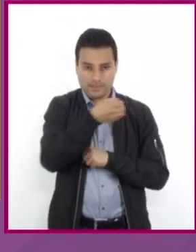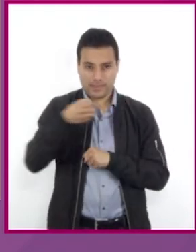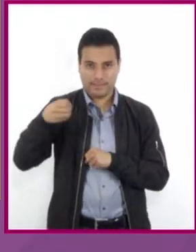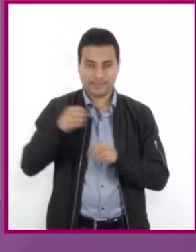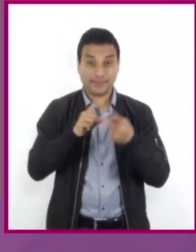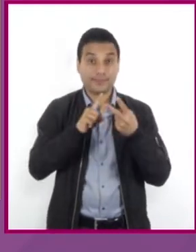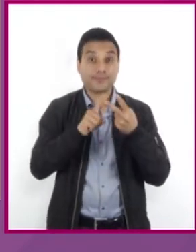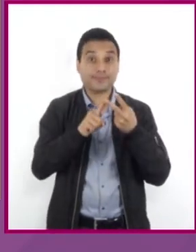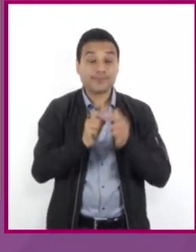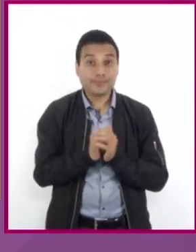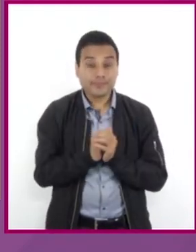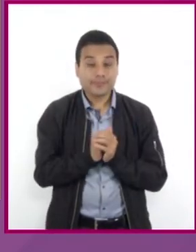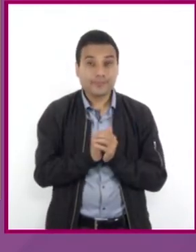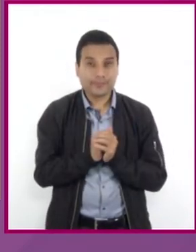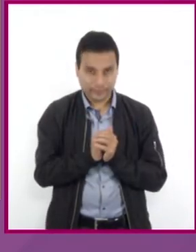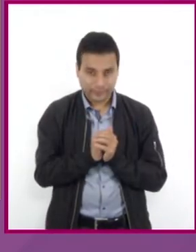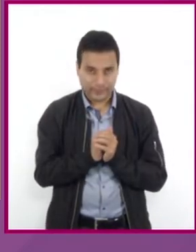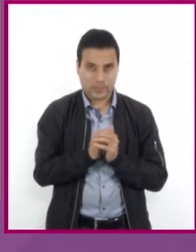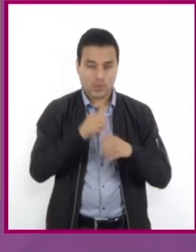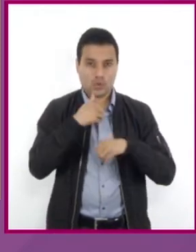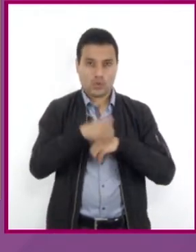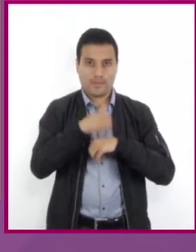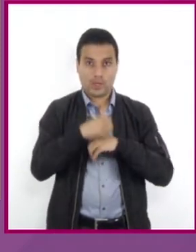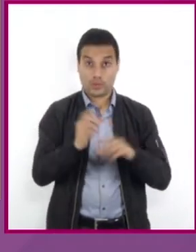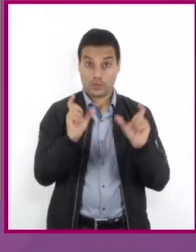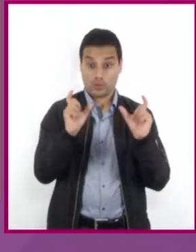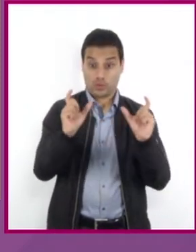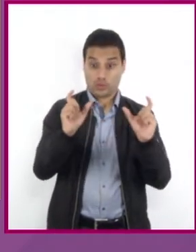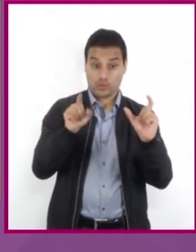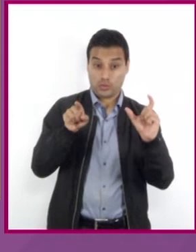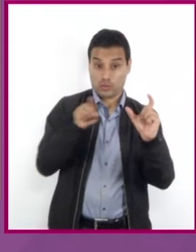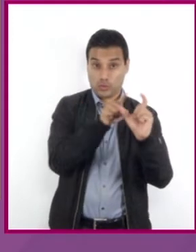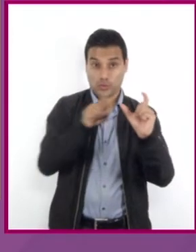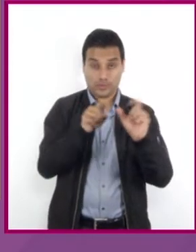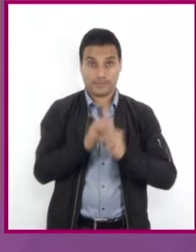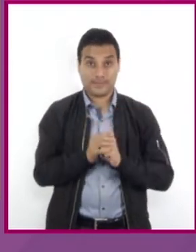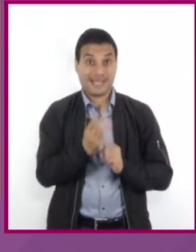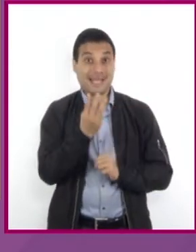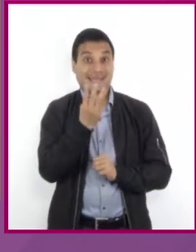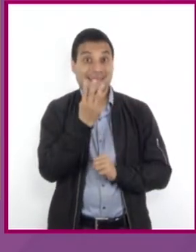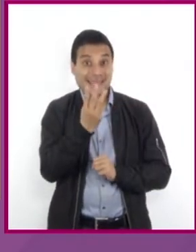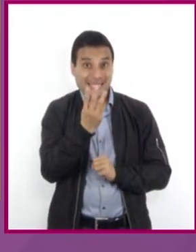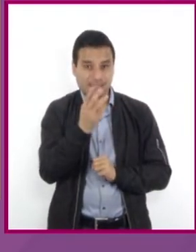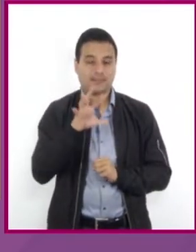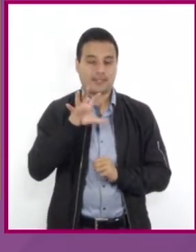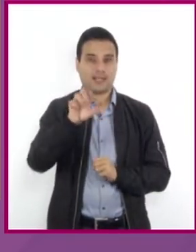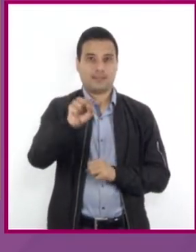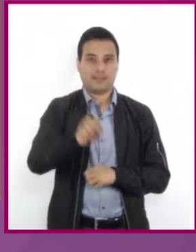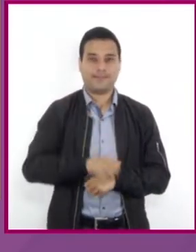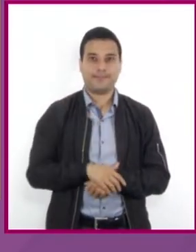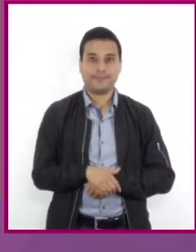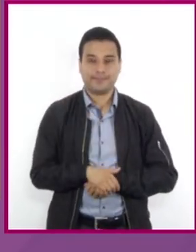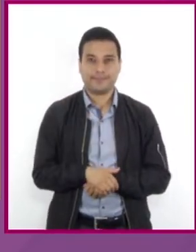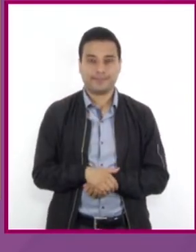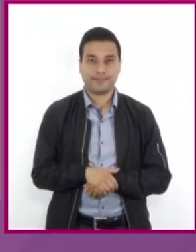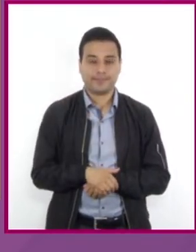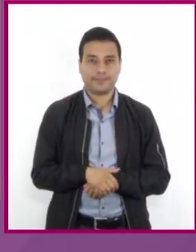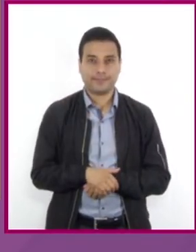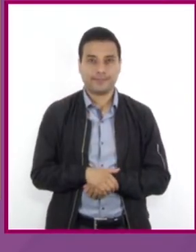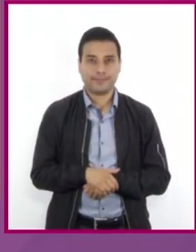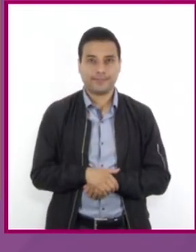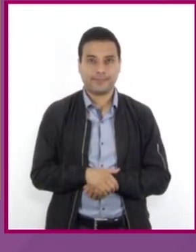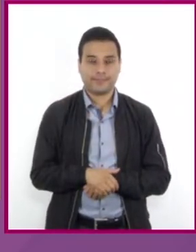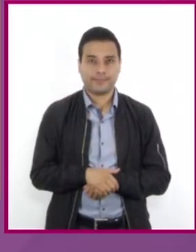la diferencia de los números, que es igual a 3. X menos Y igual a 3. De esta manera,